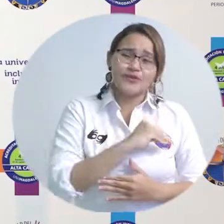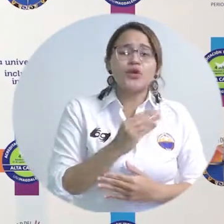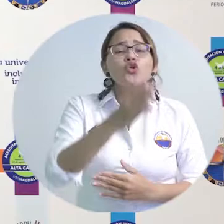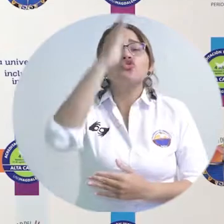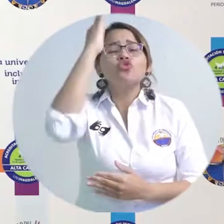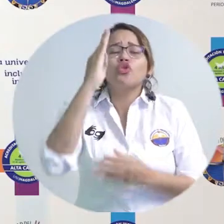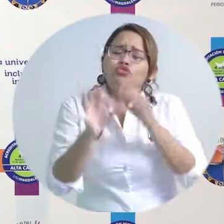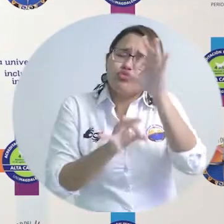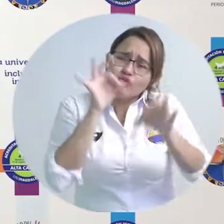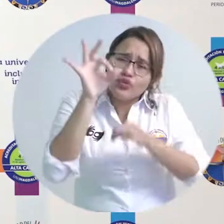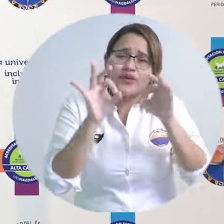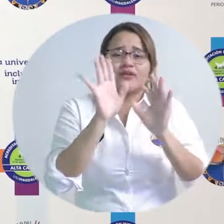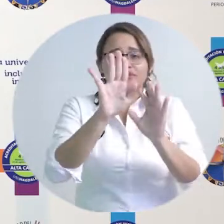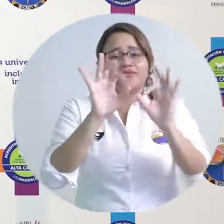cuide su salud y la de sus familias.